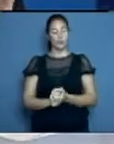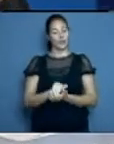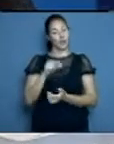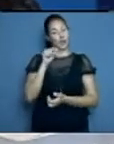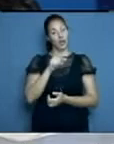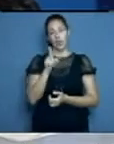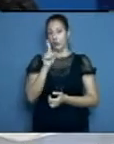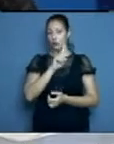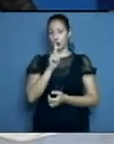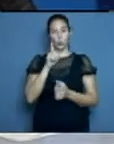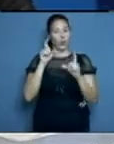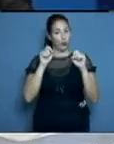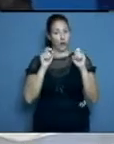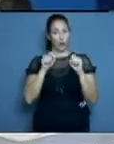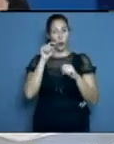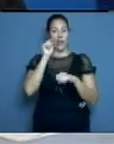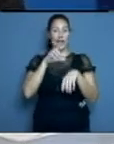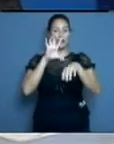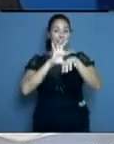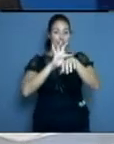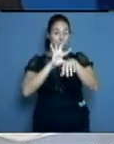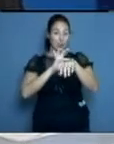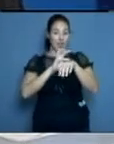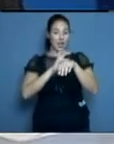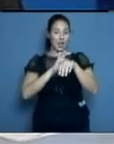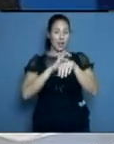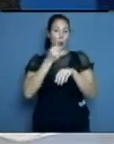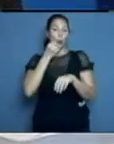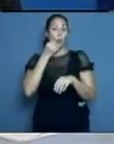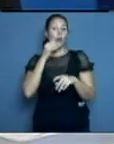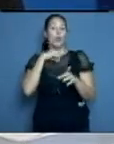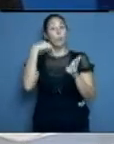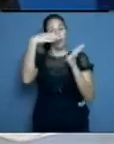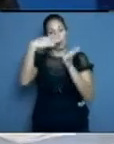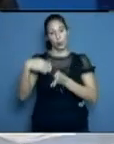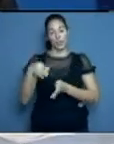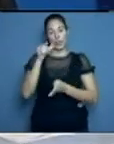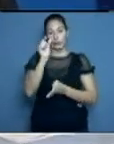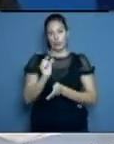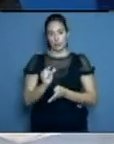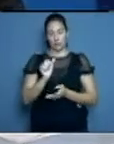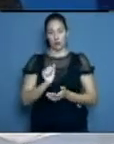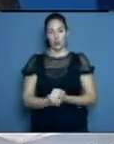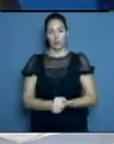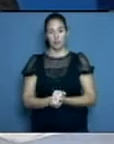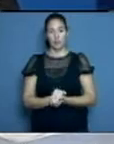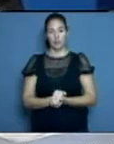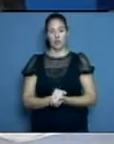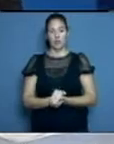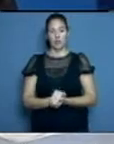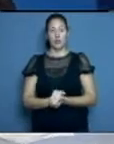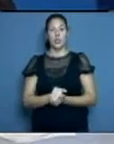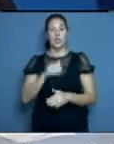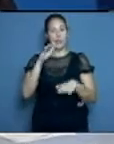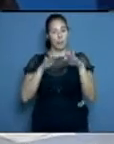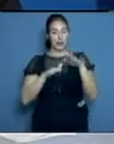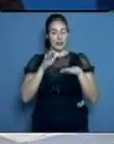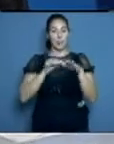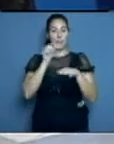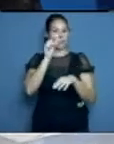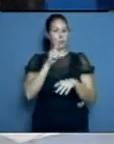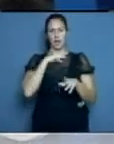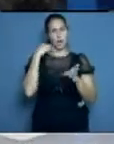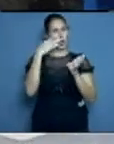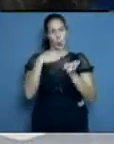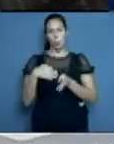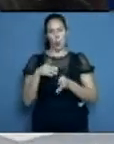una enfermedad que genera fallecimiento. Que genera fallecimiento y que incluso los que no fallecen pueden quedar con secuelas